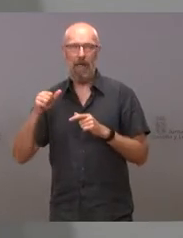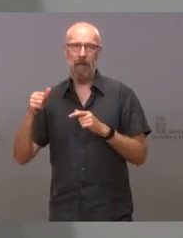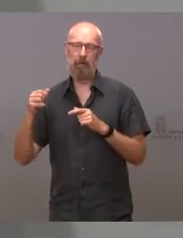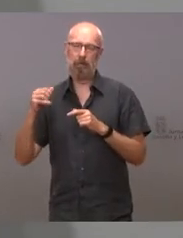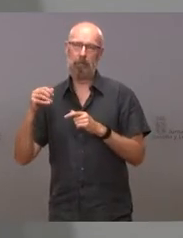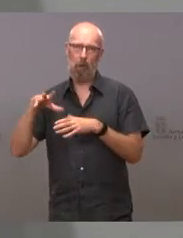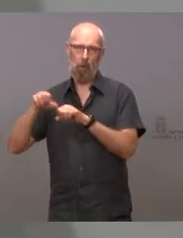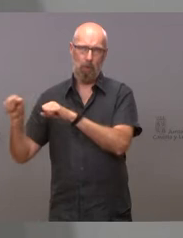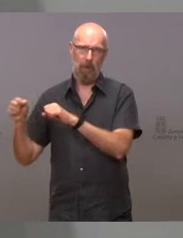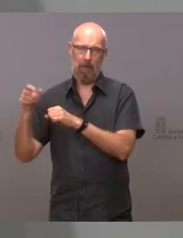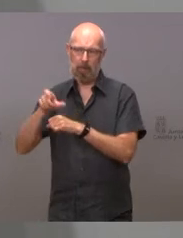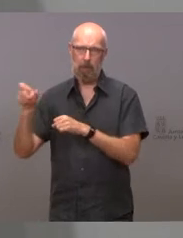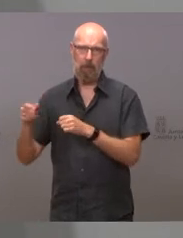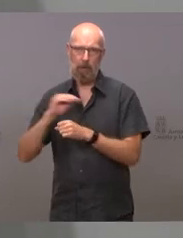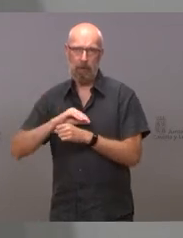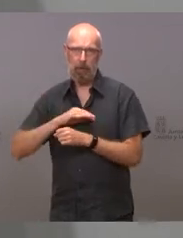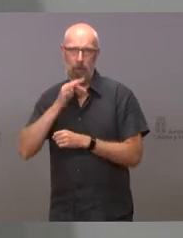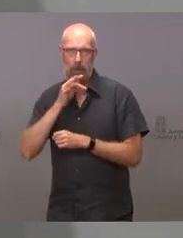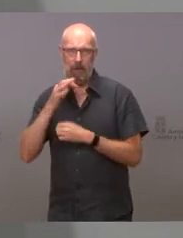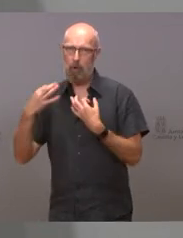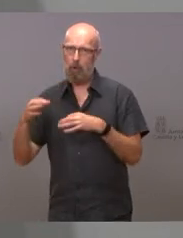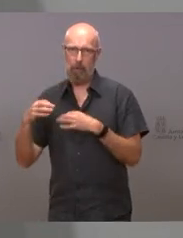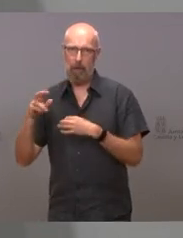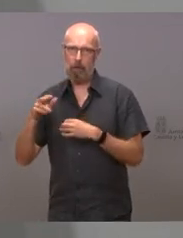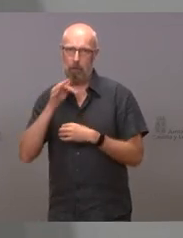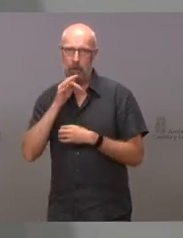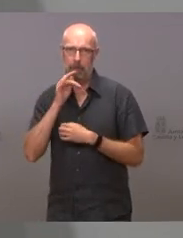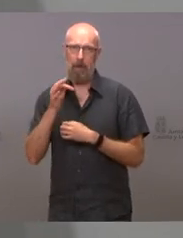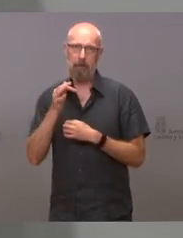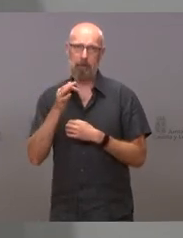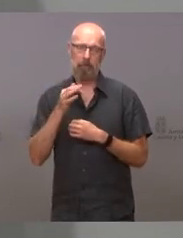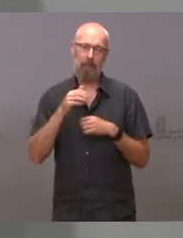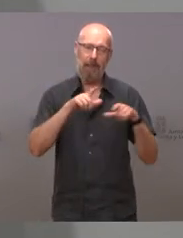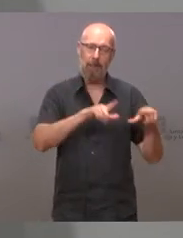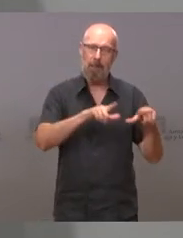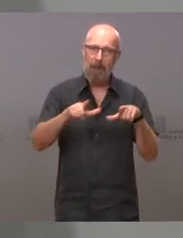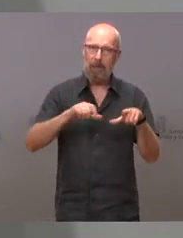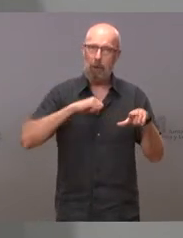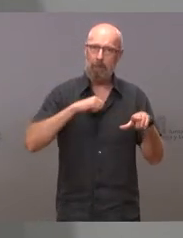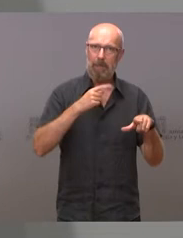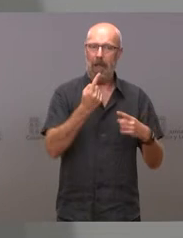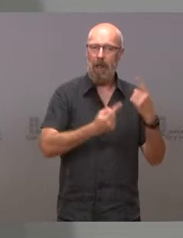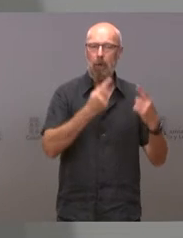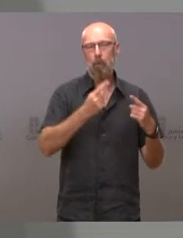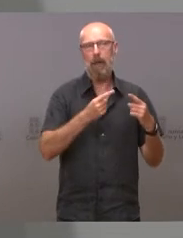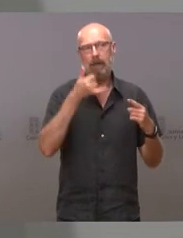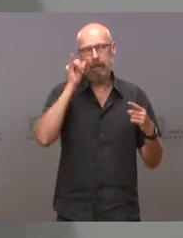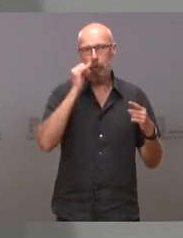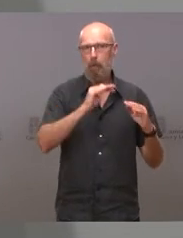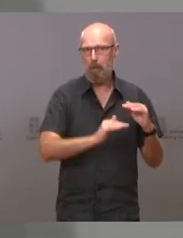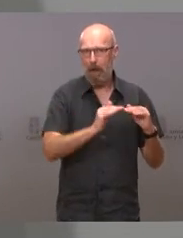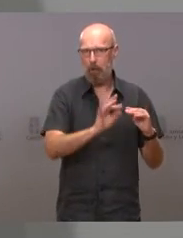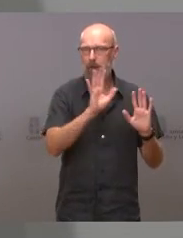unos niveles de ocupación en nuestras plantas de hospitalización que están en riesgo bajo, pero aún no están en situación de nueva normalidad y